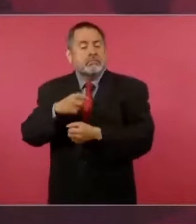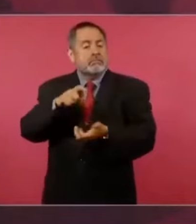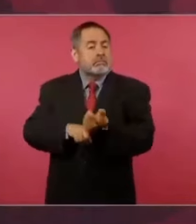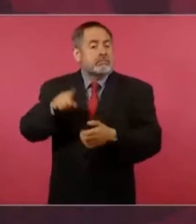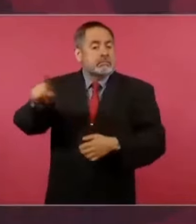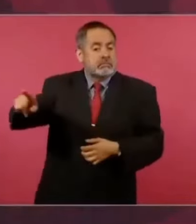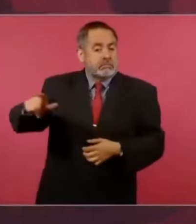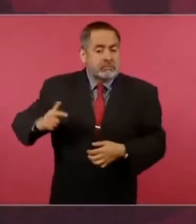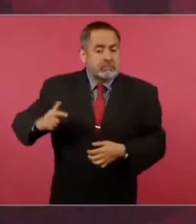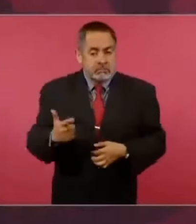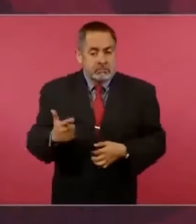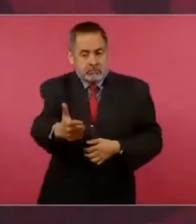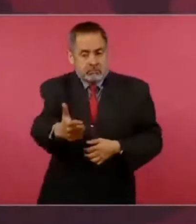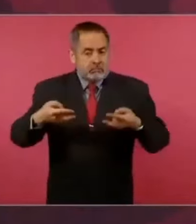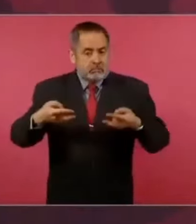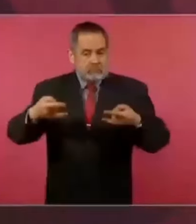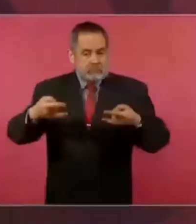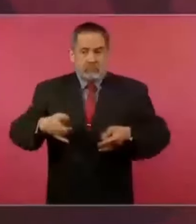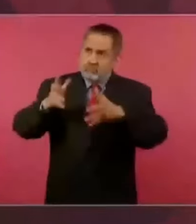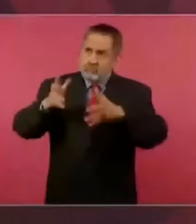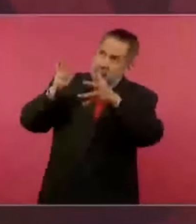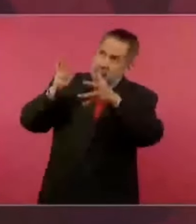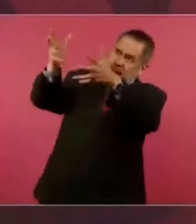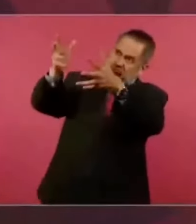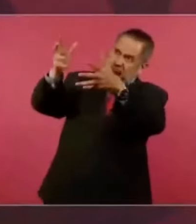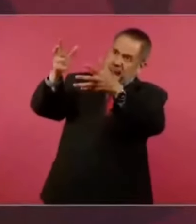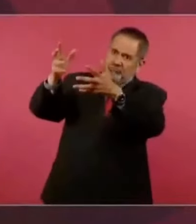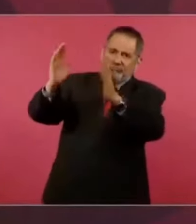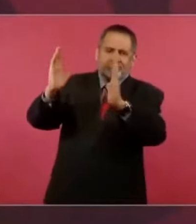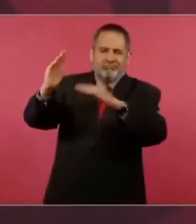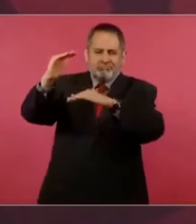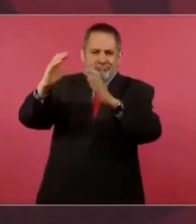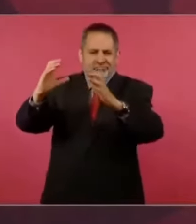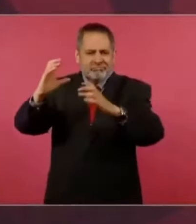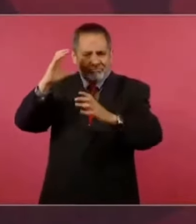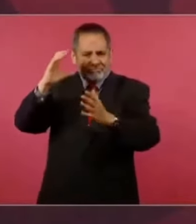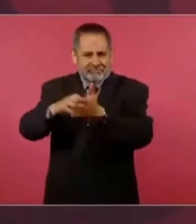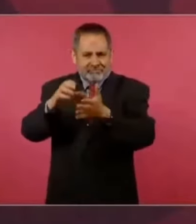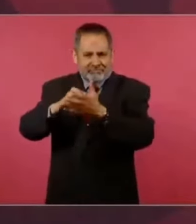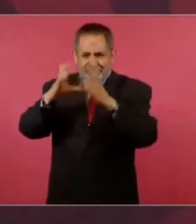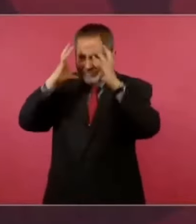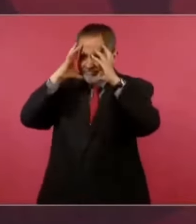principal de Guanajuato, como escarmiento.